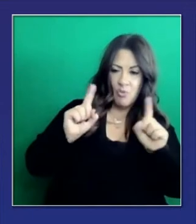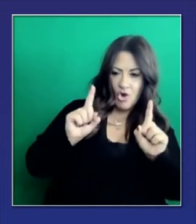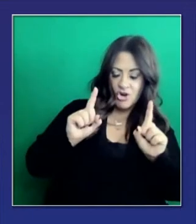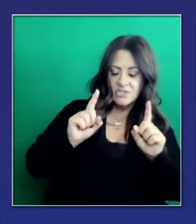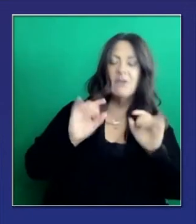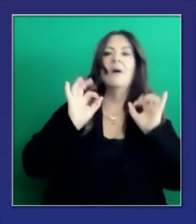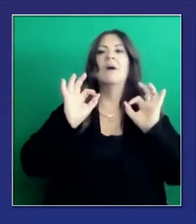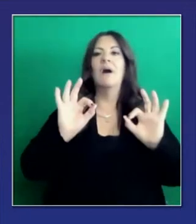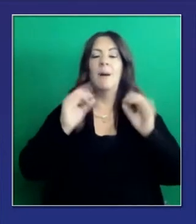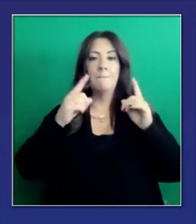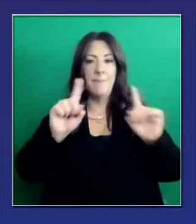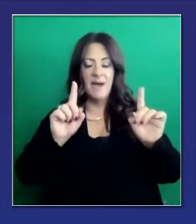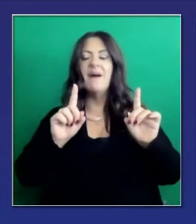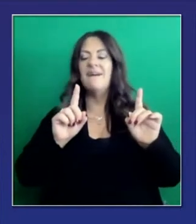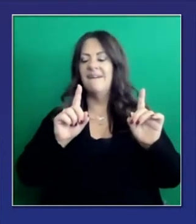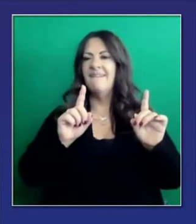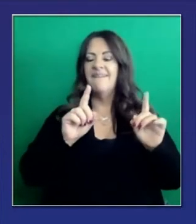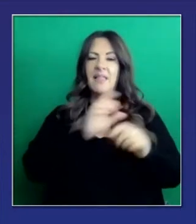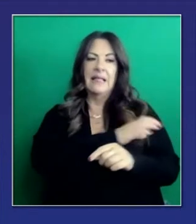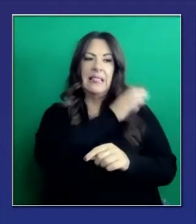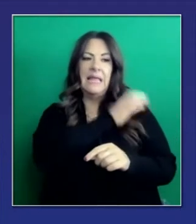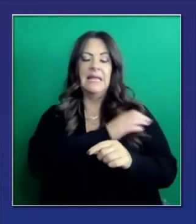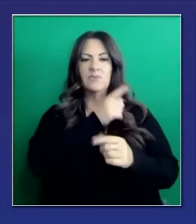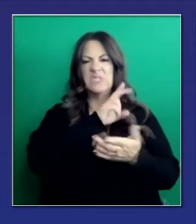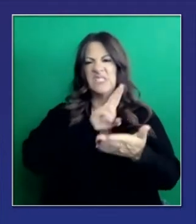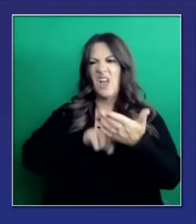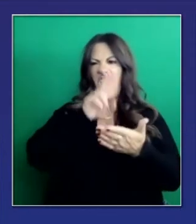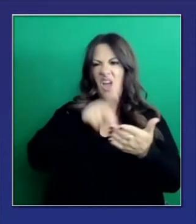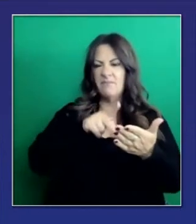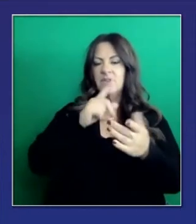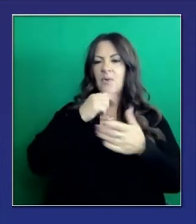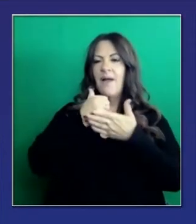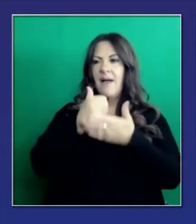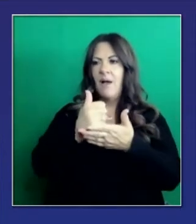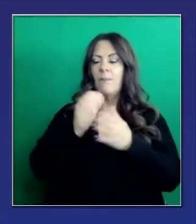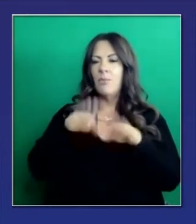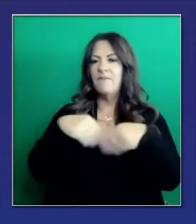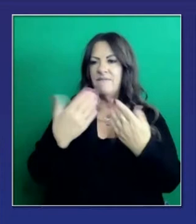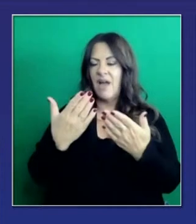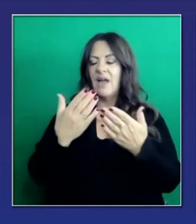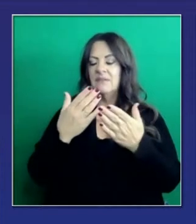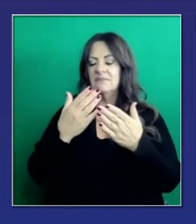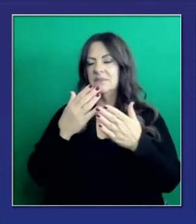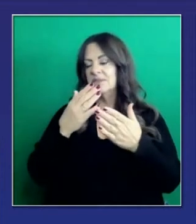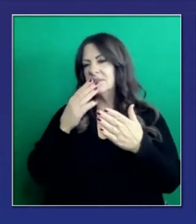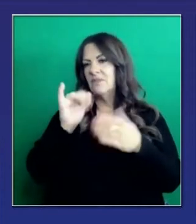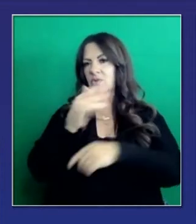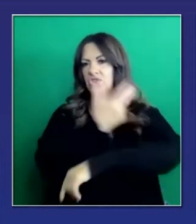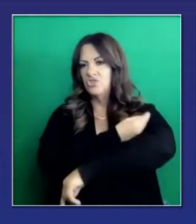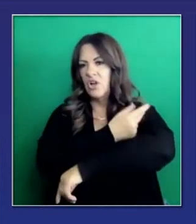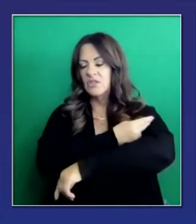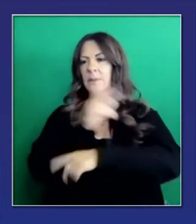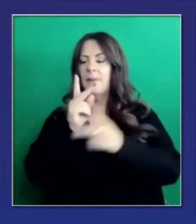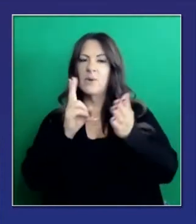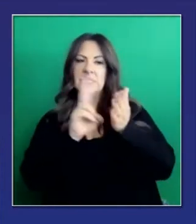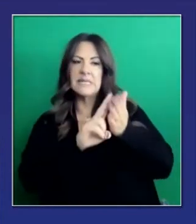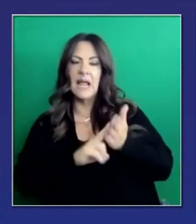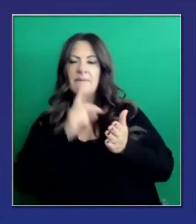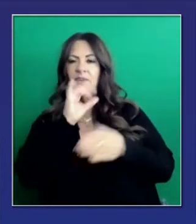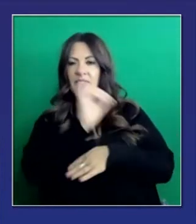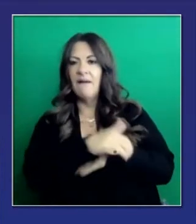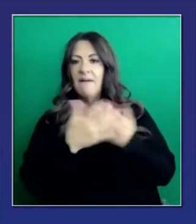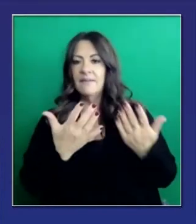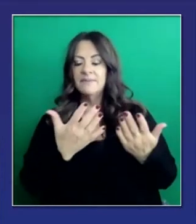para esas clínicas que han firmado el contrato y están trabajando con el piloto. Y lo más importante con este piloto MyTurn